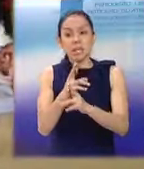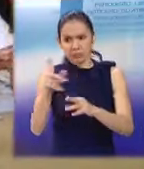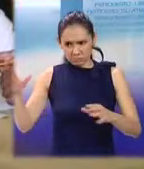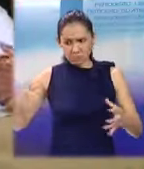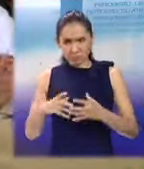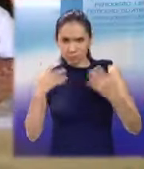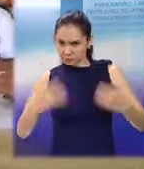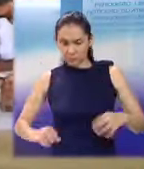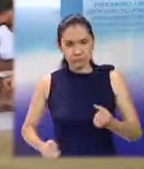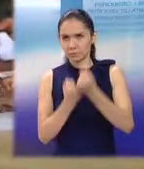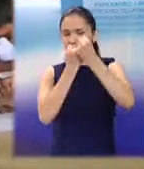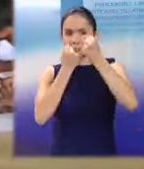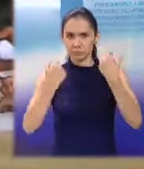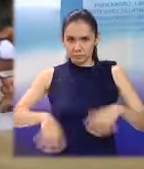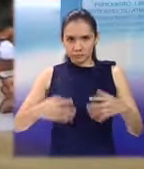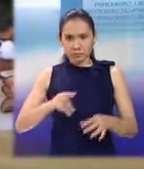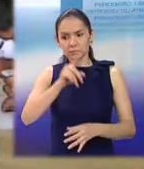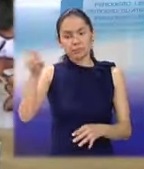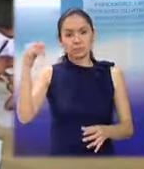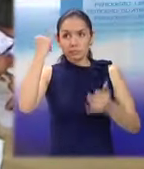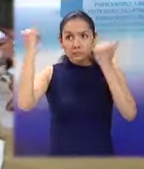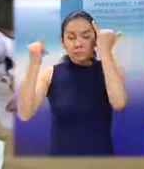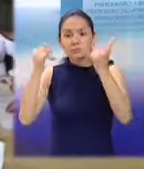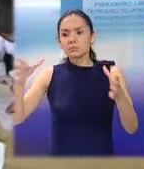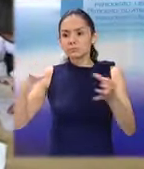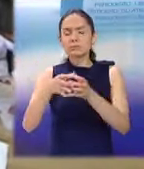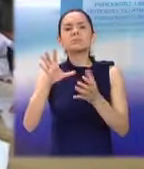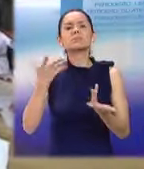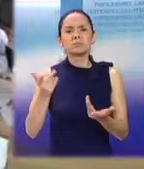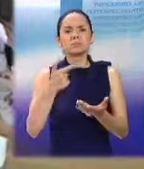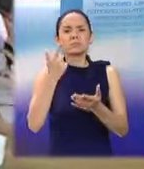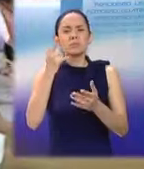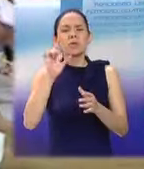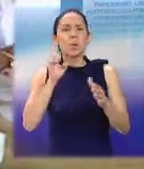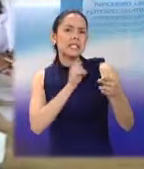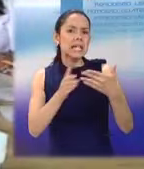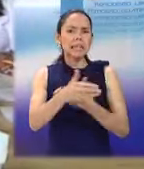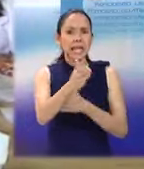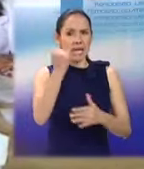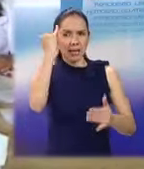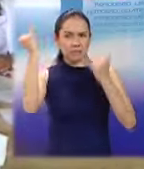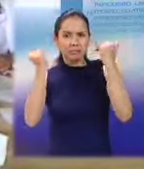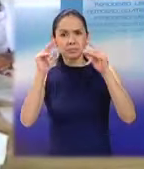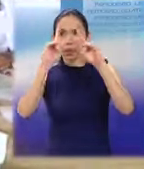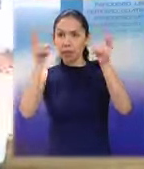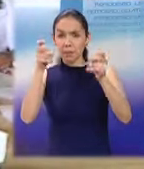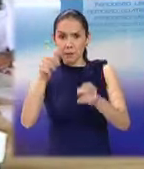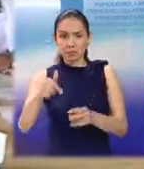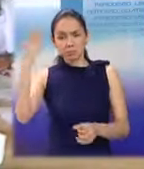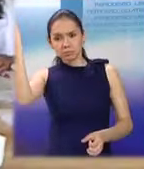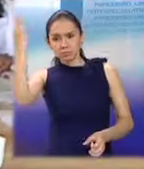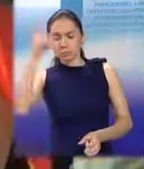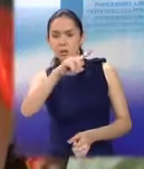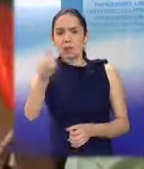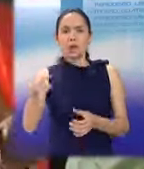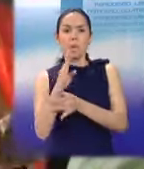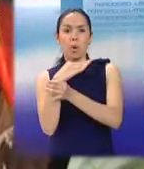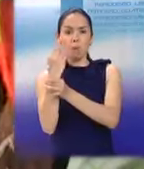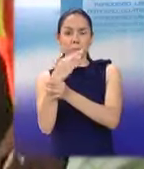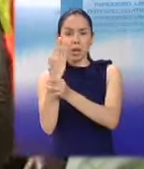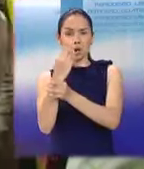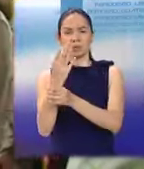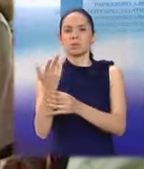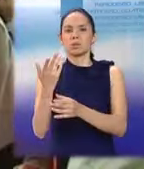sistema Comando Incidentes que permite orientar los recursos y la manera de trabajar es la principal temática que se les imparte a los integrantes de los cuerpos de